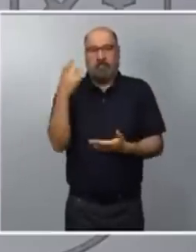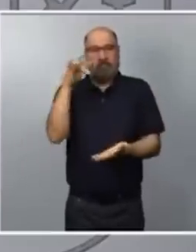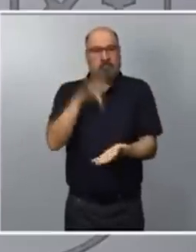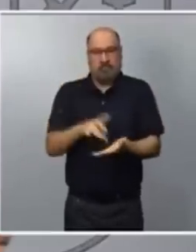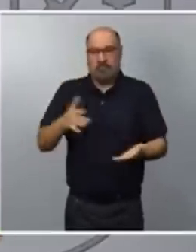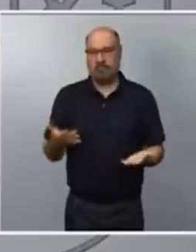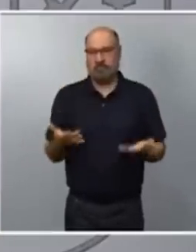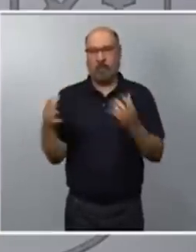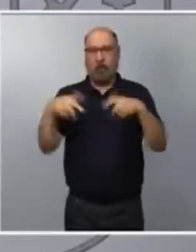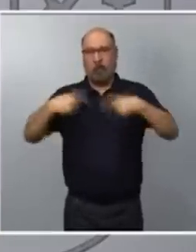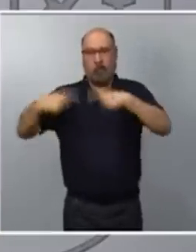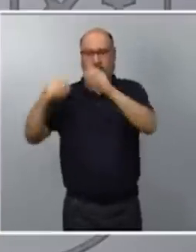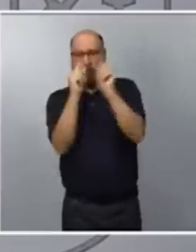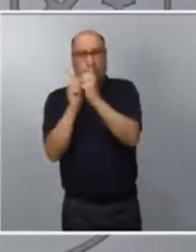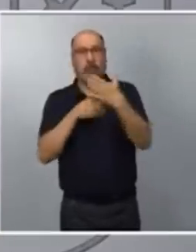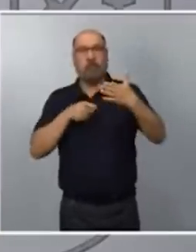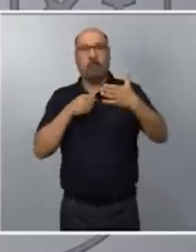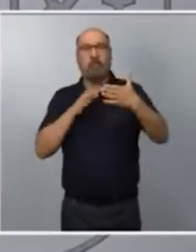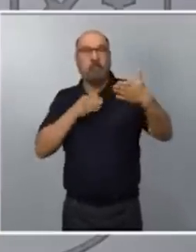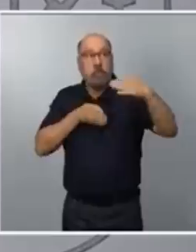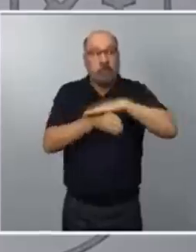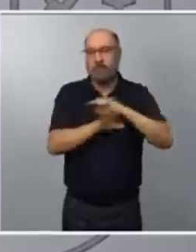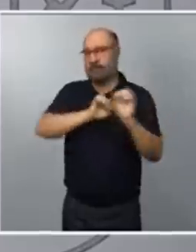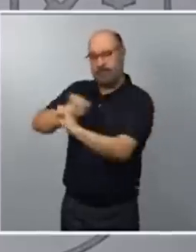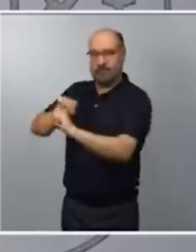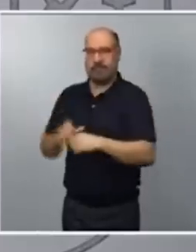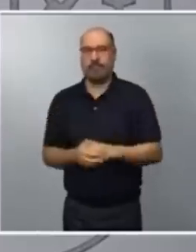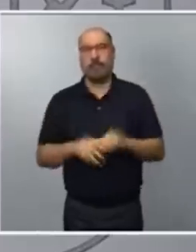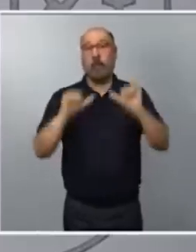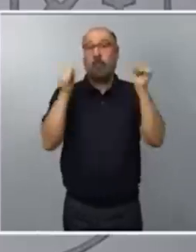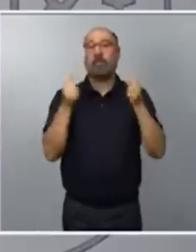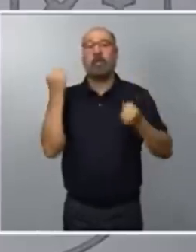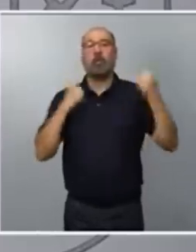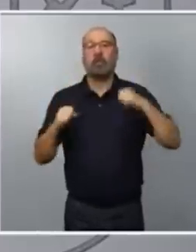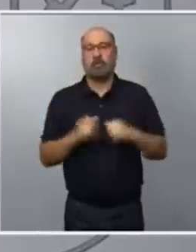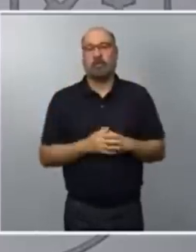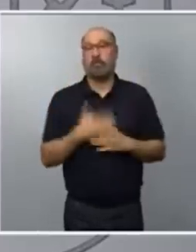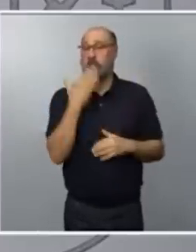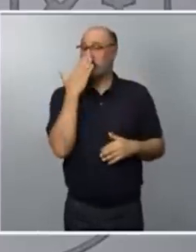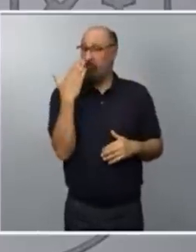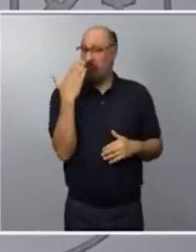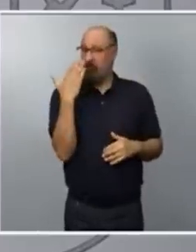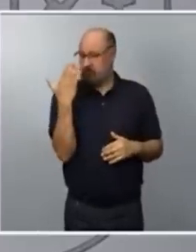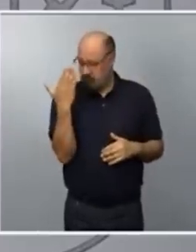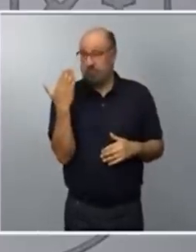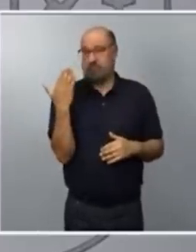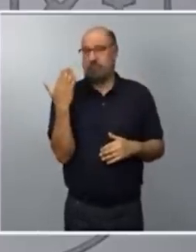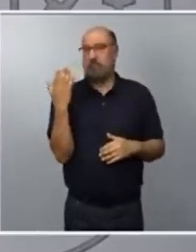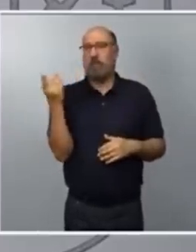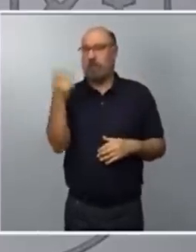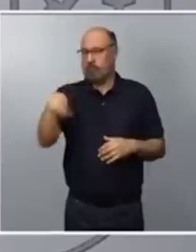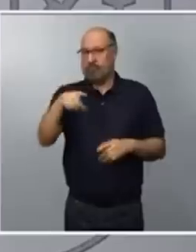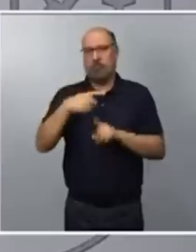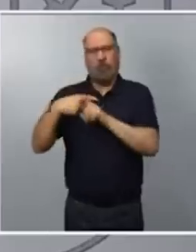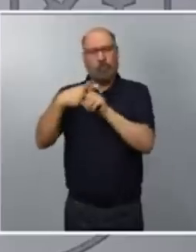un acto de estas características, este tipo de comportamientos. Sinceramente, y comparto con ustedes